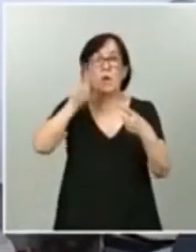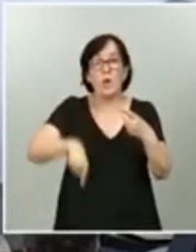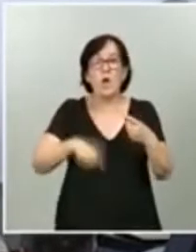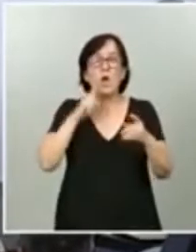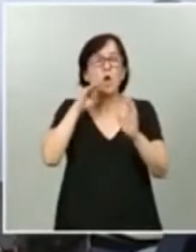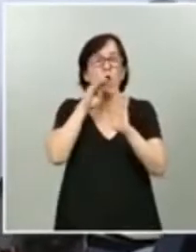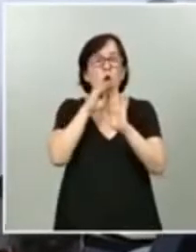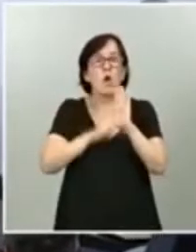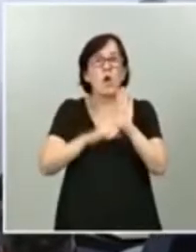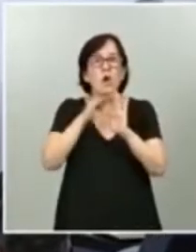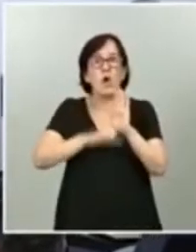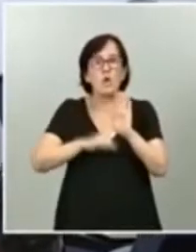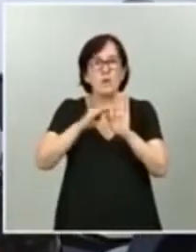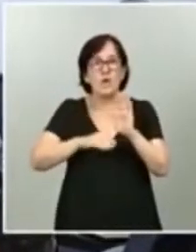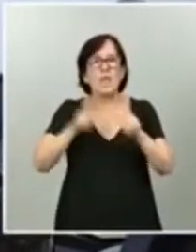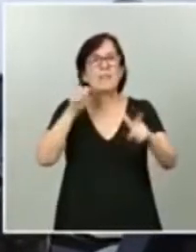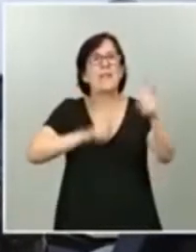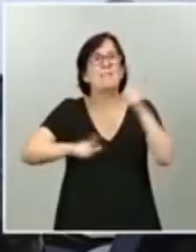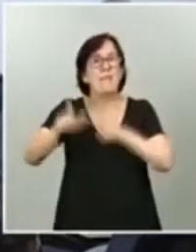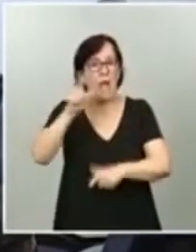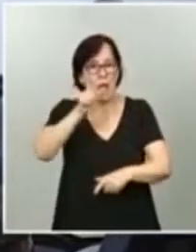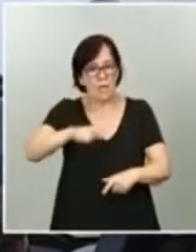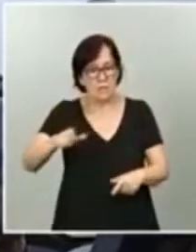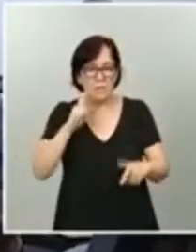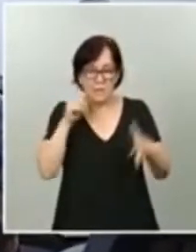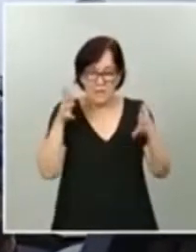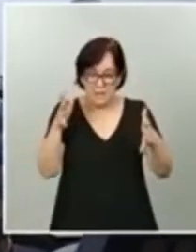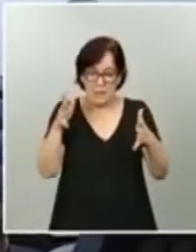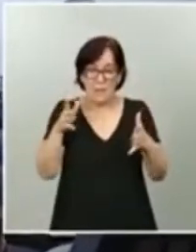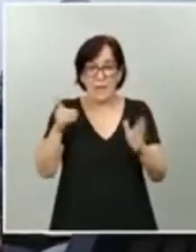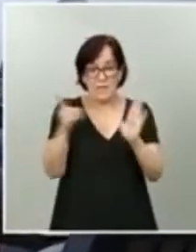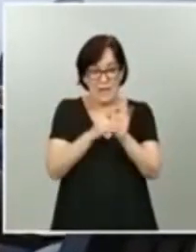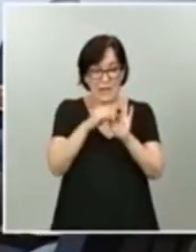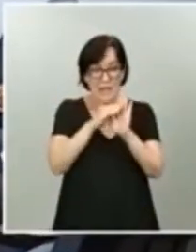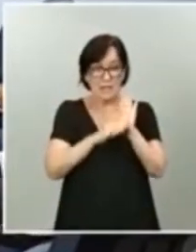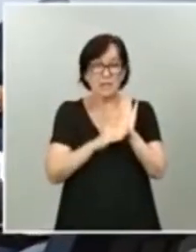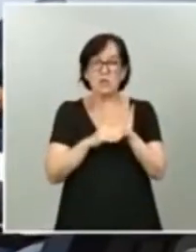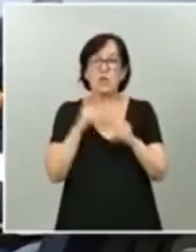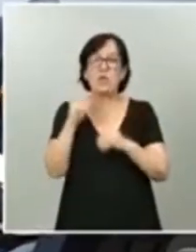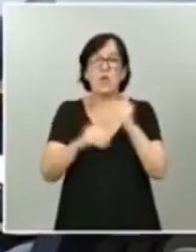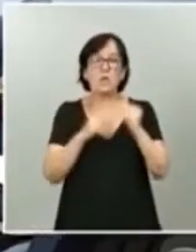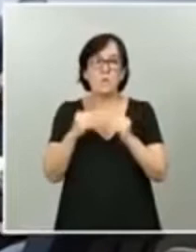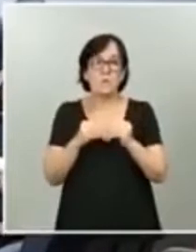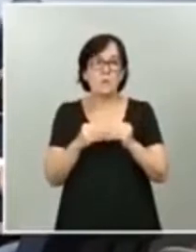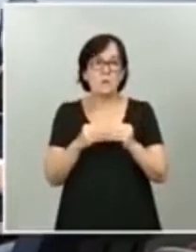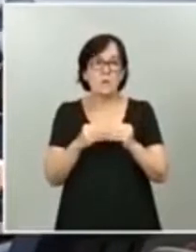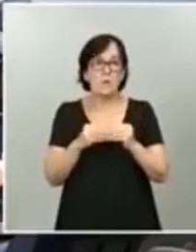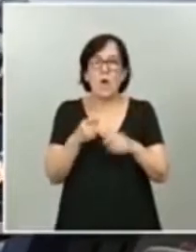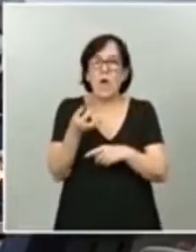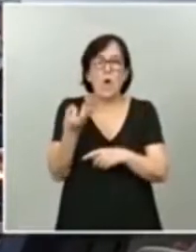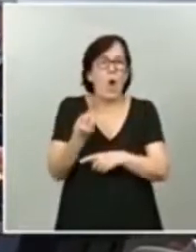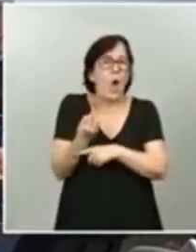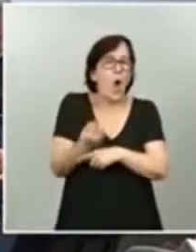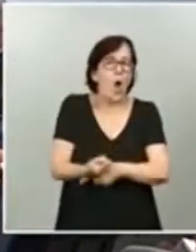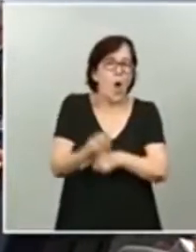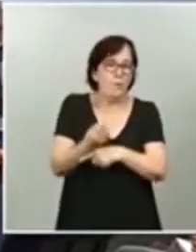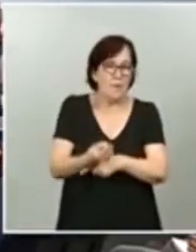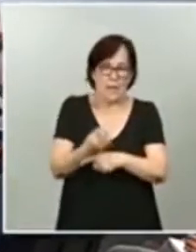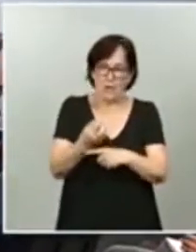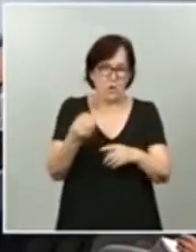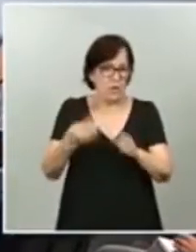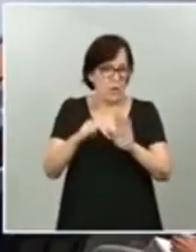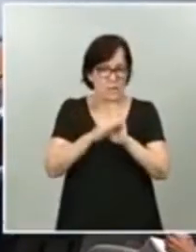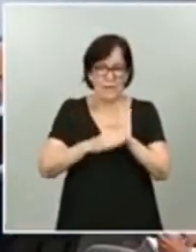viaje. Esas recomendaciones, este decreto lo que hace es que sean obligatorias y también, por lo tanto,